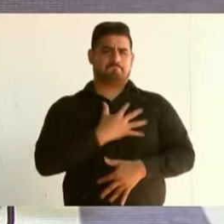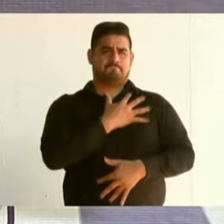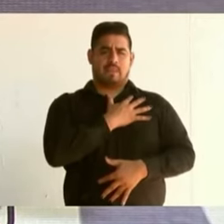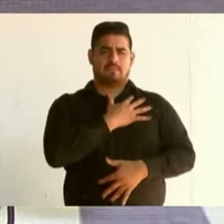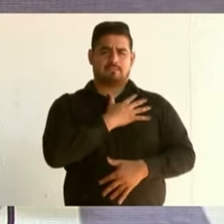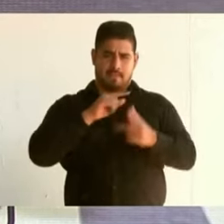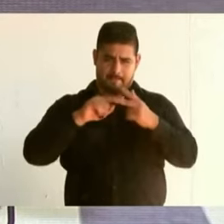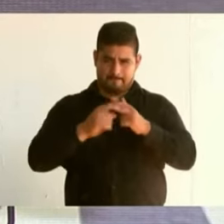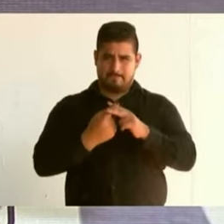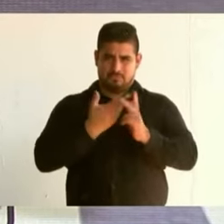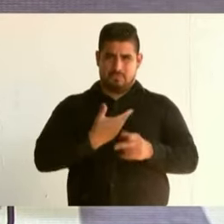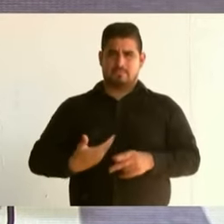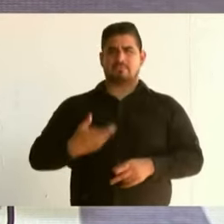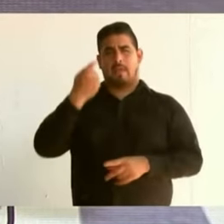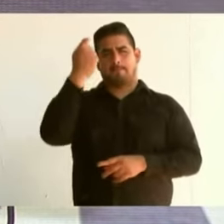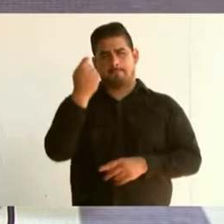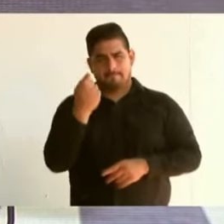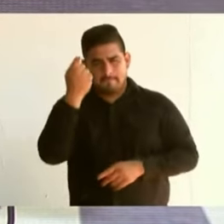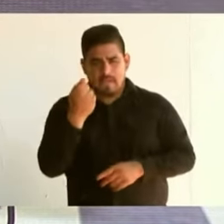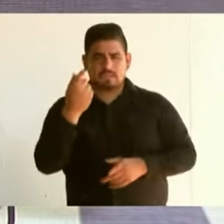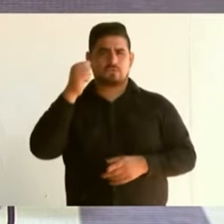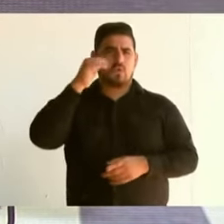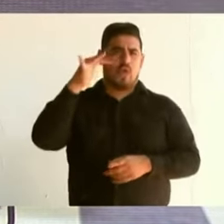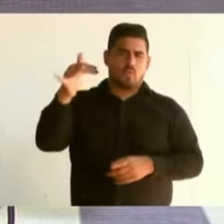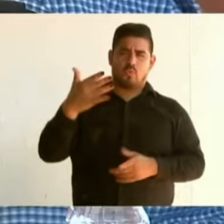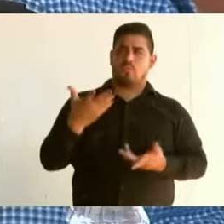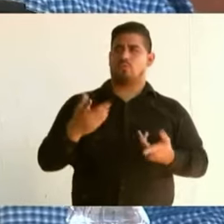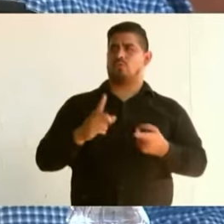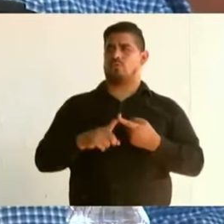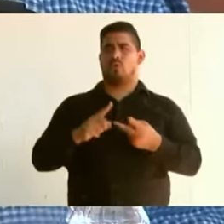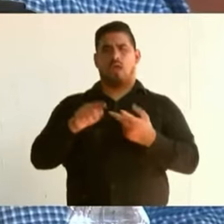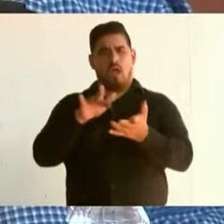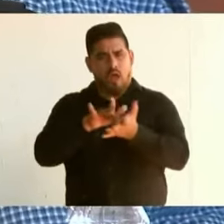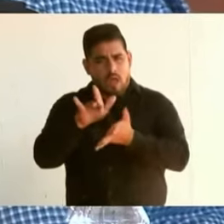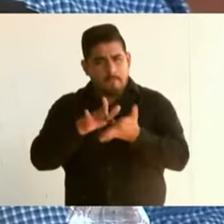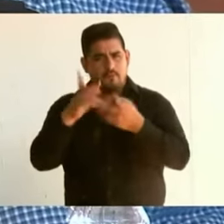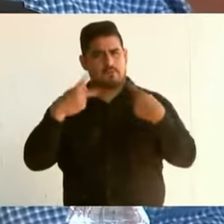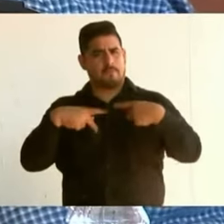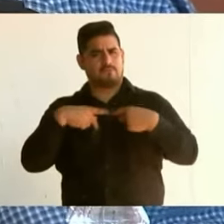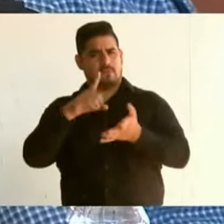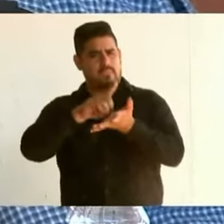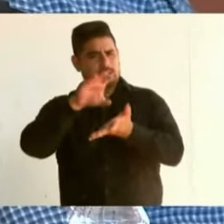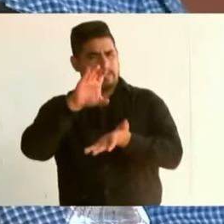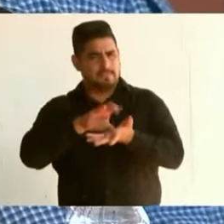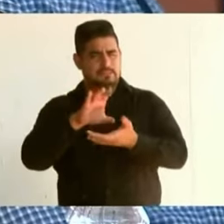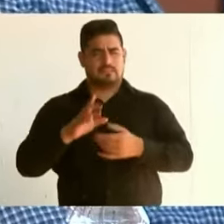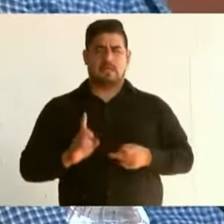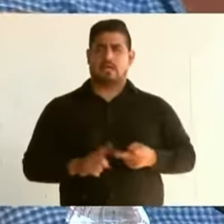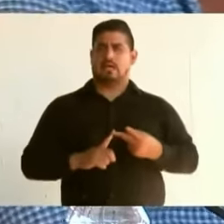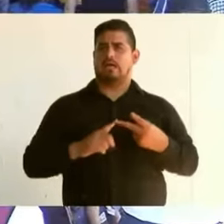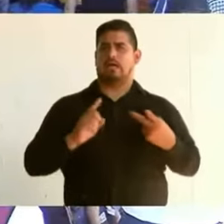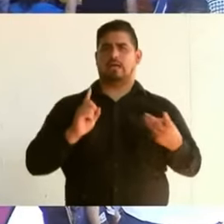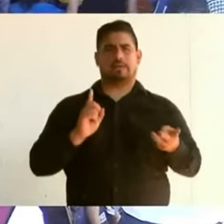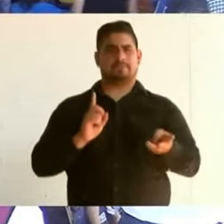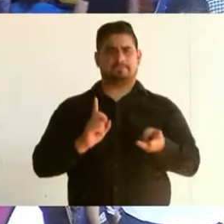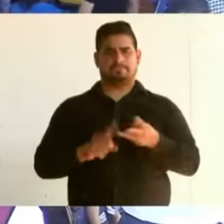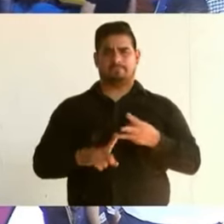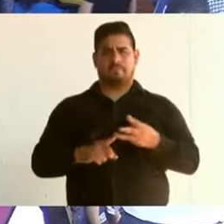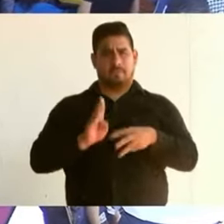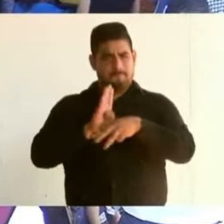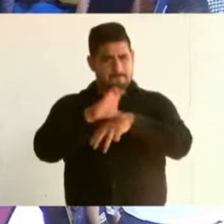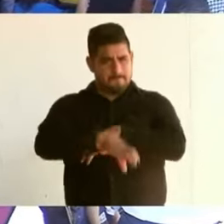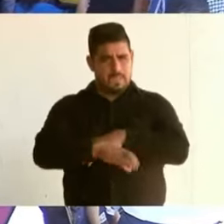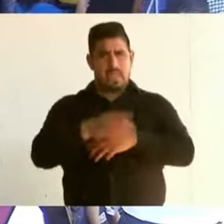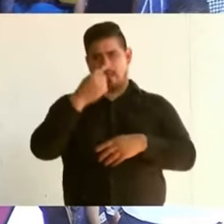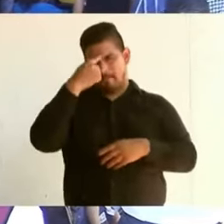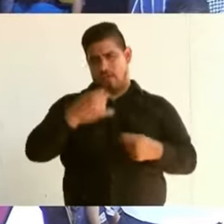presidente. La pensión adulto mayor, el apoyo a personas con discapacidad, las becas para los